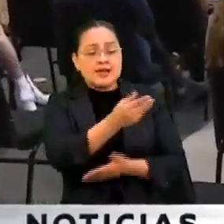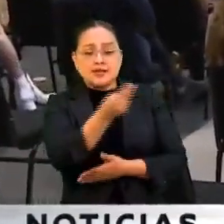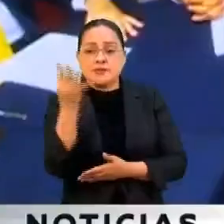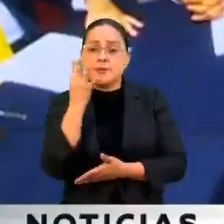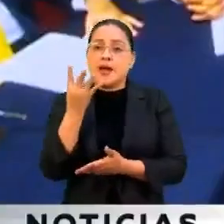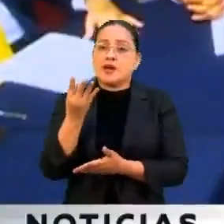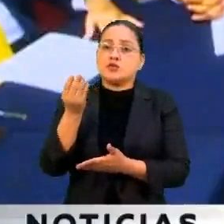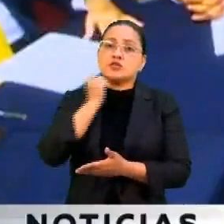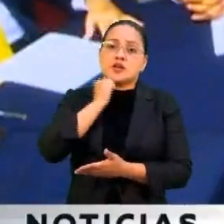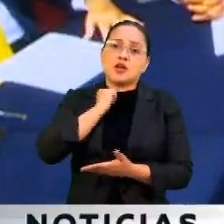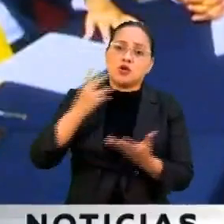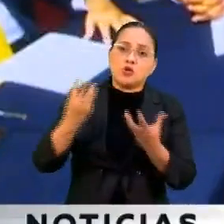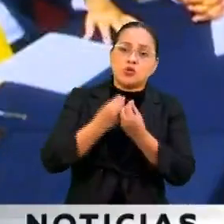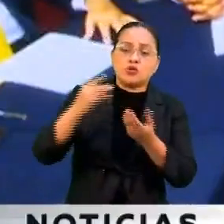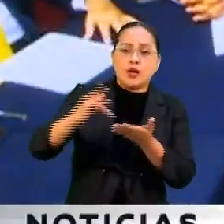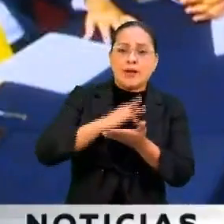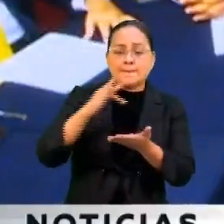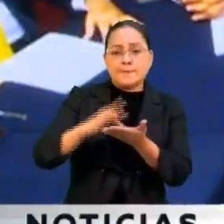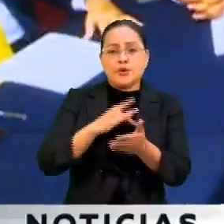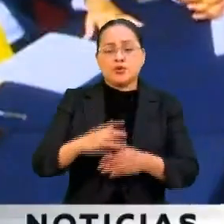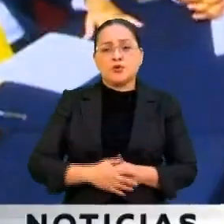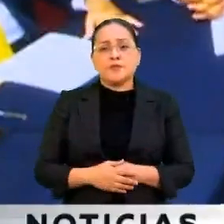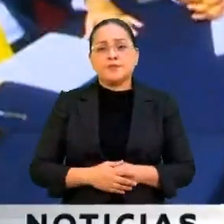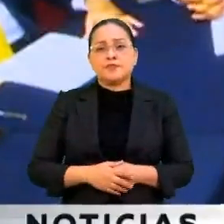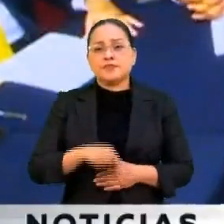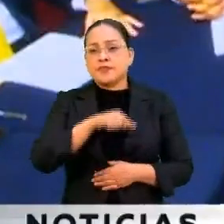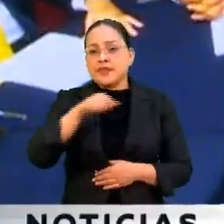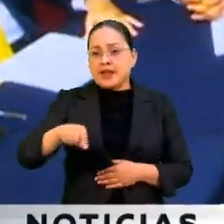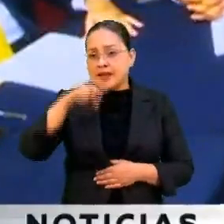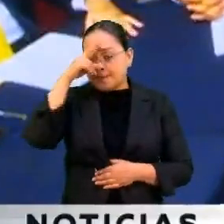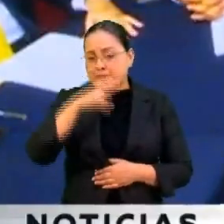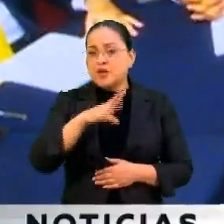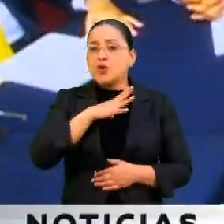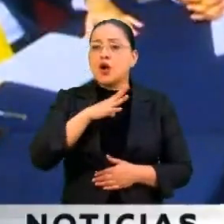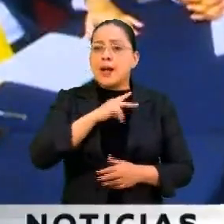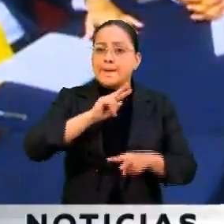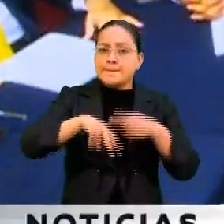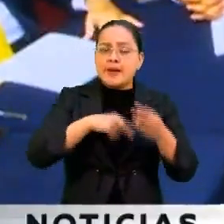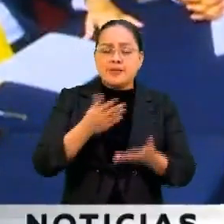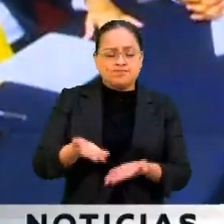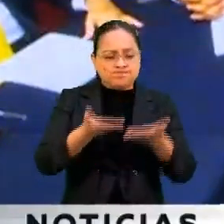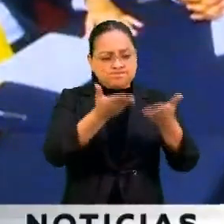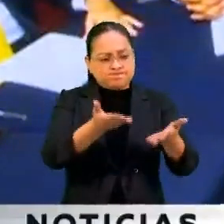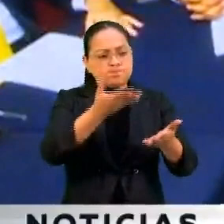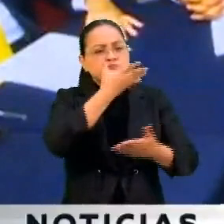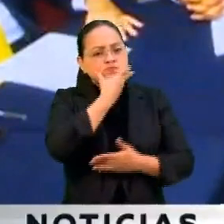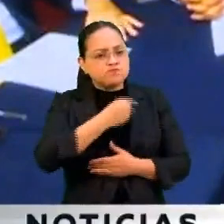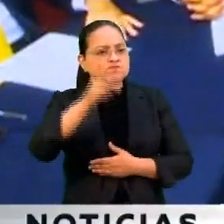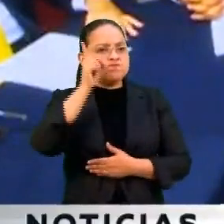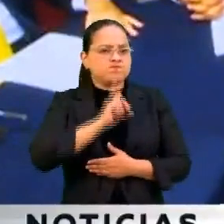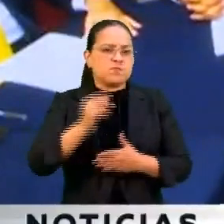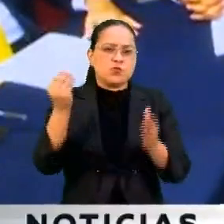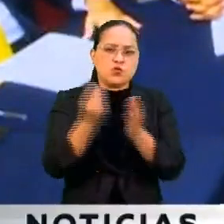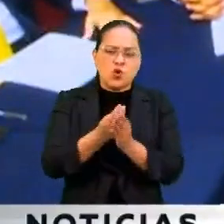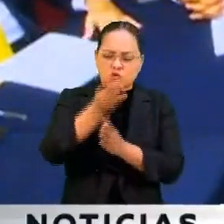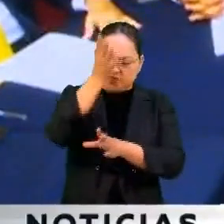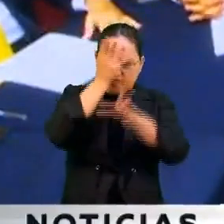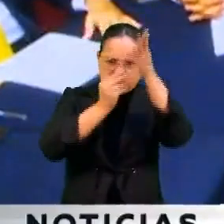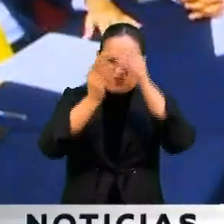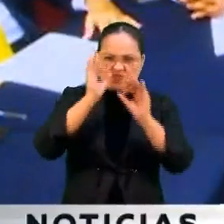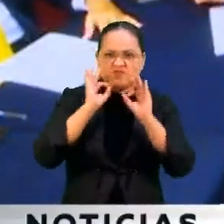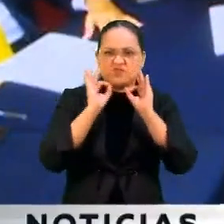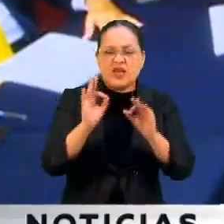Es un compromiso con México. Vamos a entregar hombres y mujeres mejor capacitados. Y